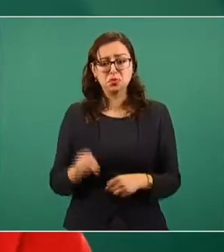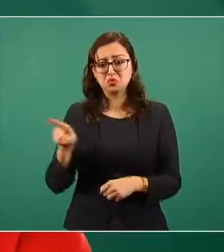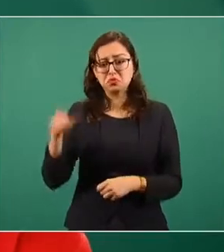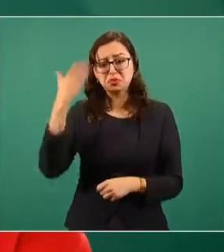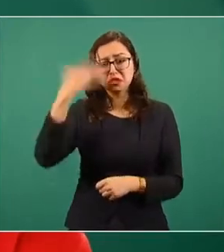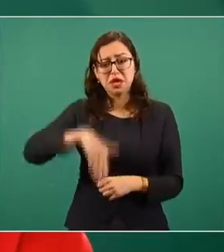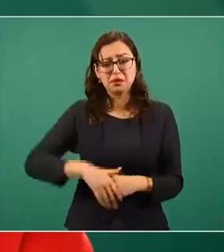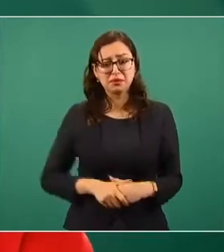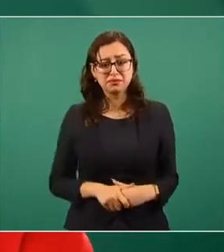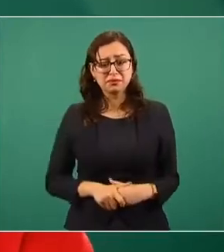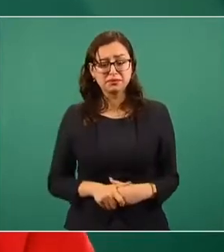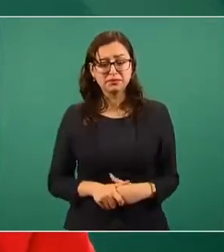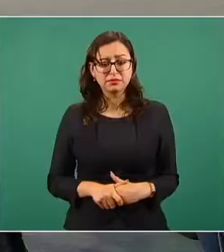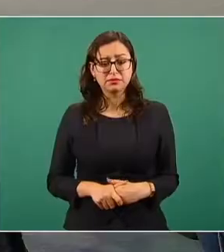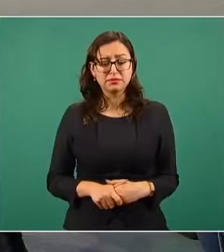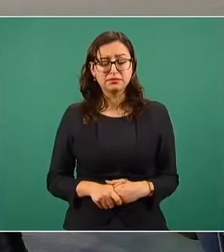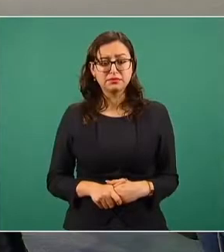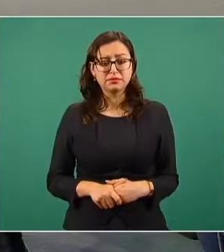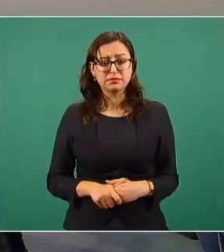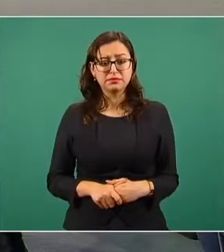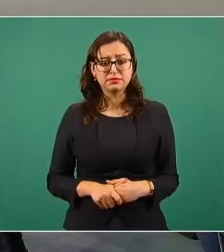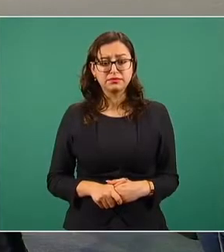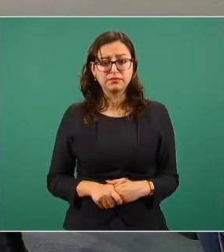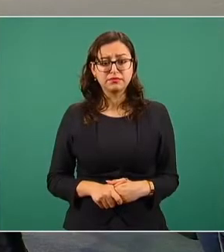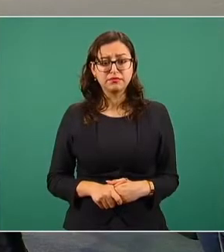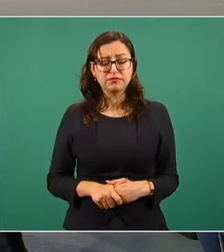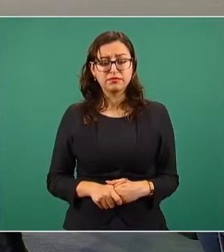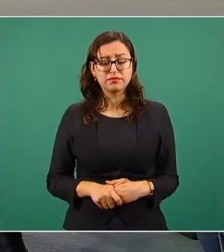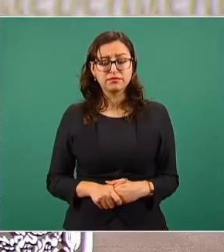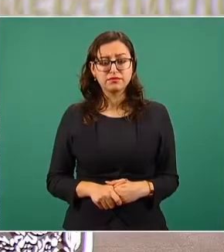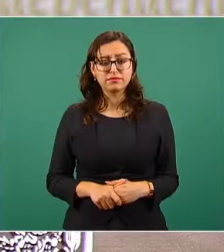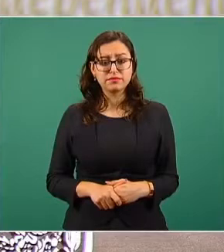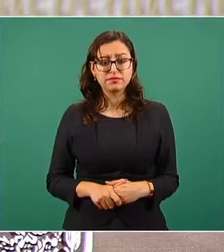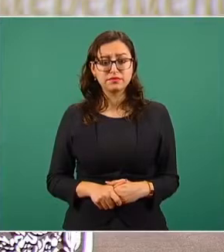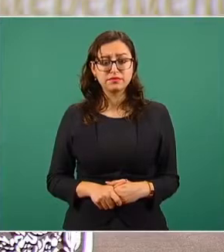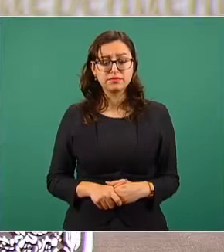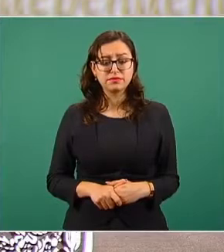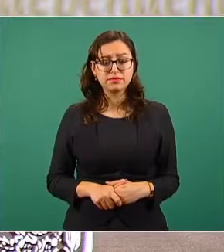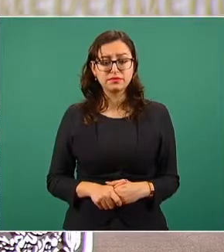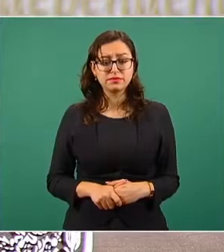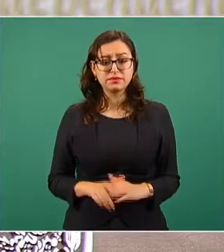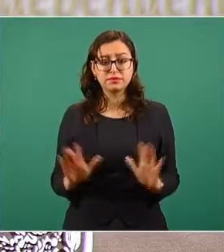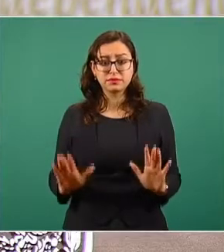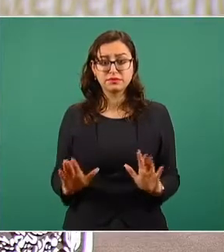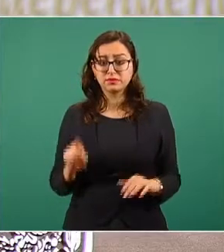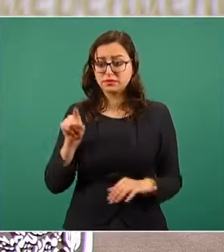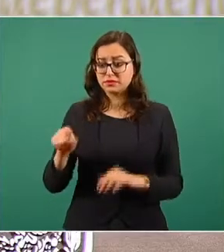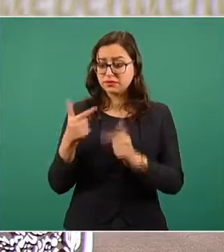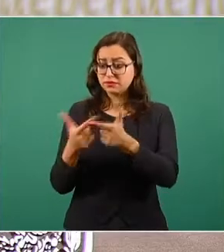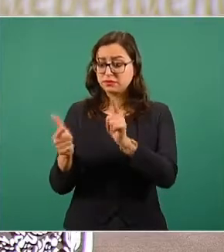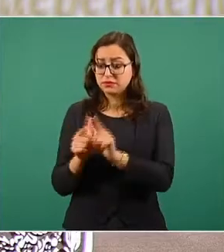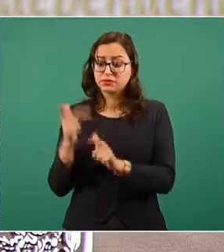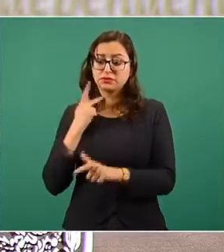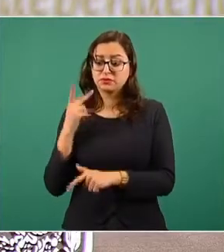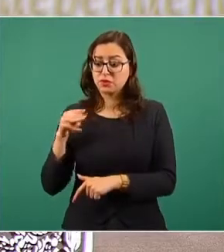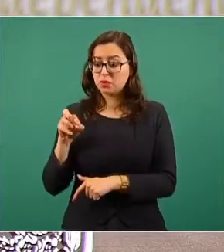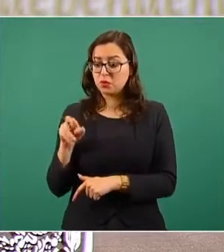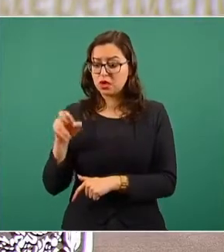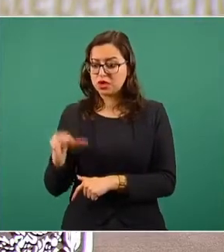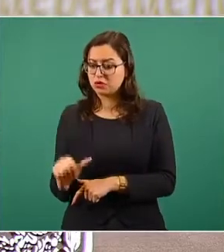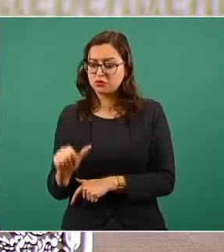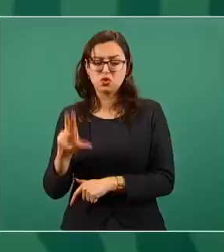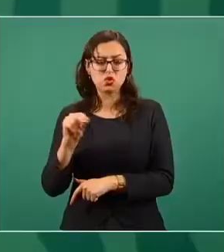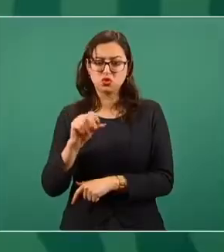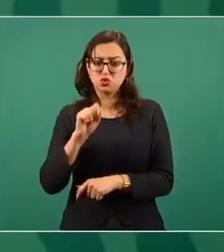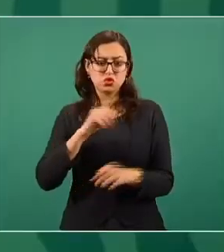él está muy enterado de lo que está sucediendo no en nada más en el partido de Morena en todo el país